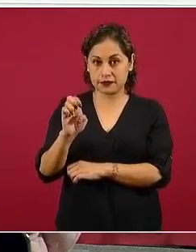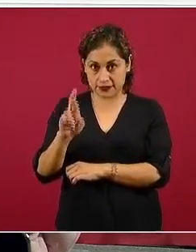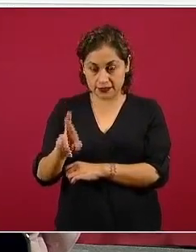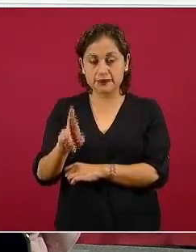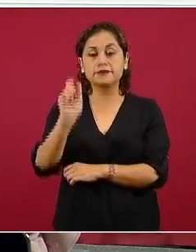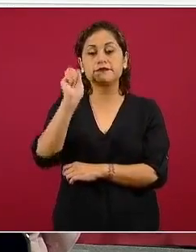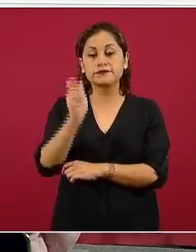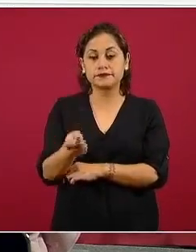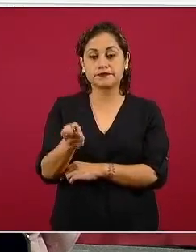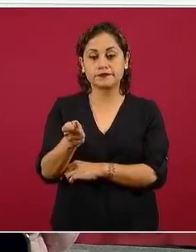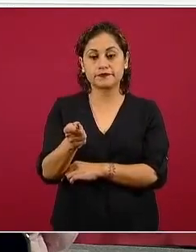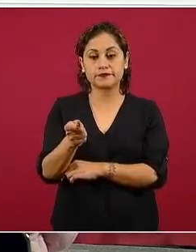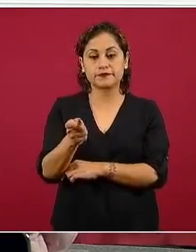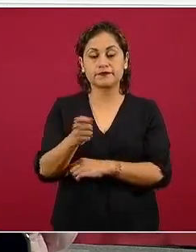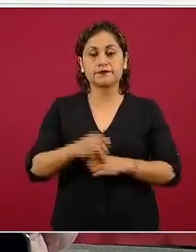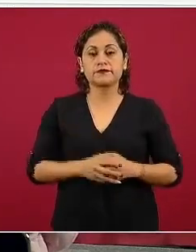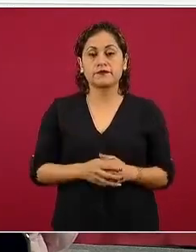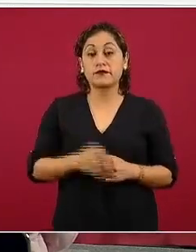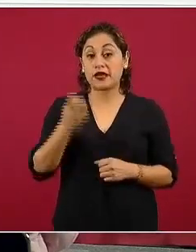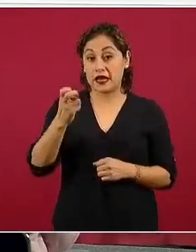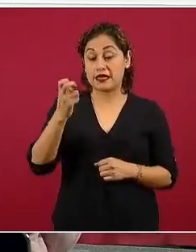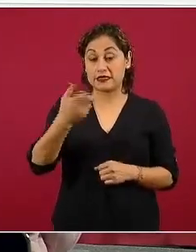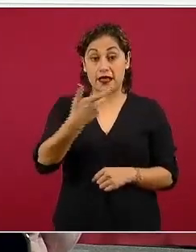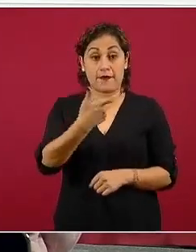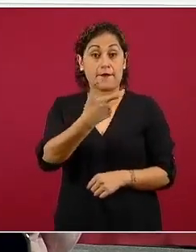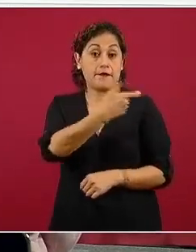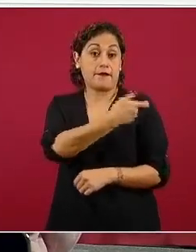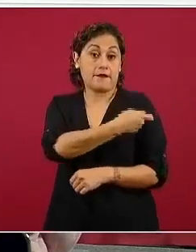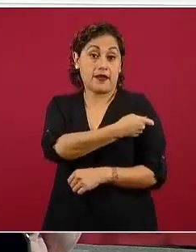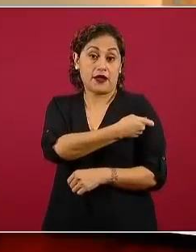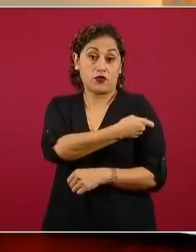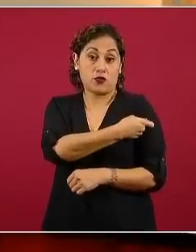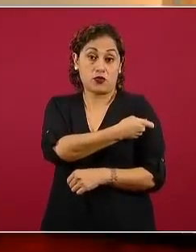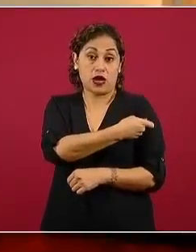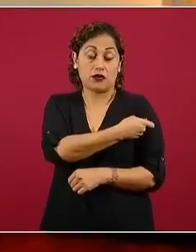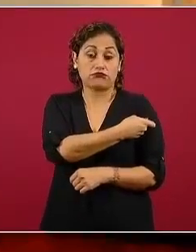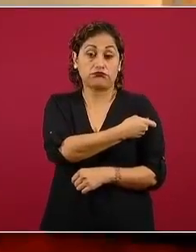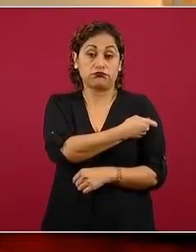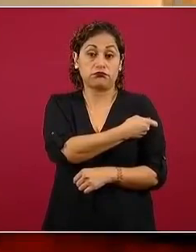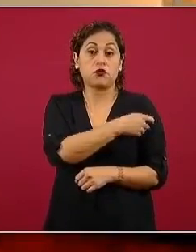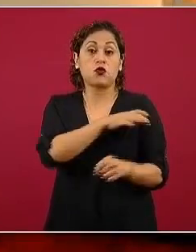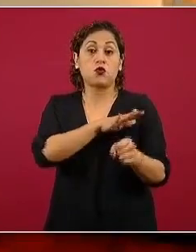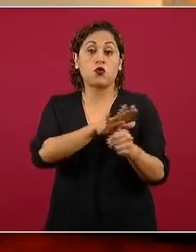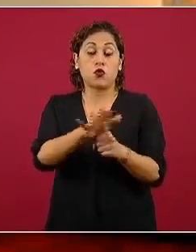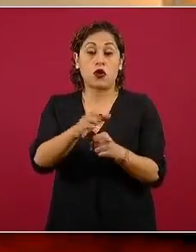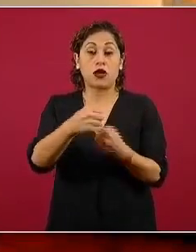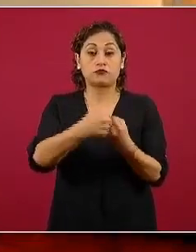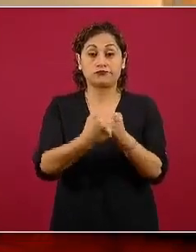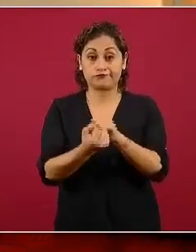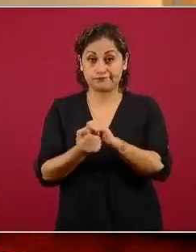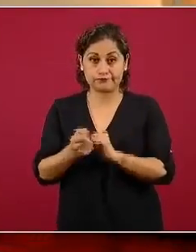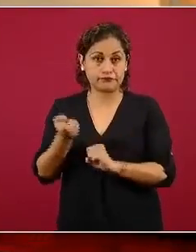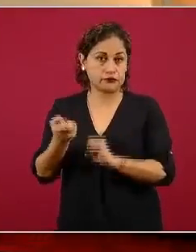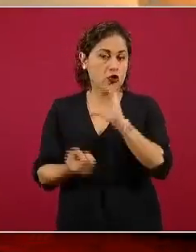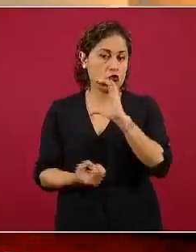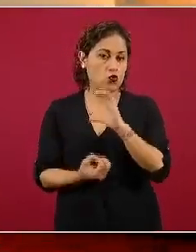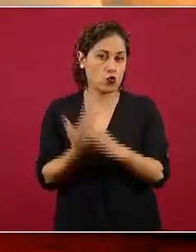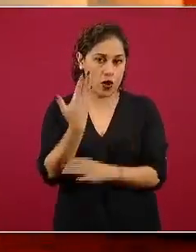de esta plataforma molecular novedosa, que es